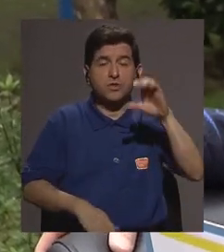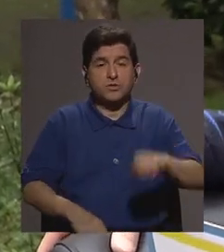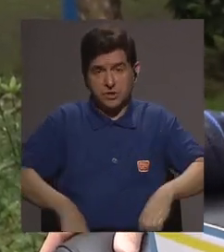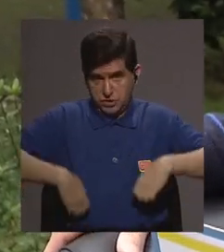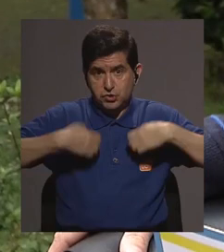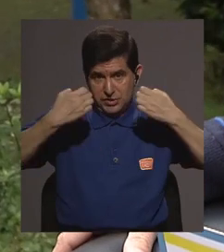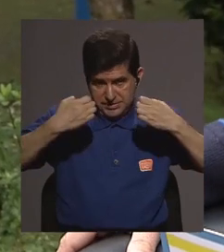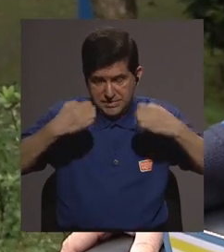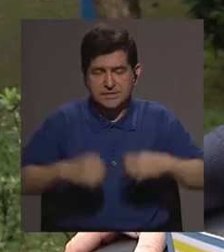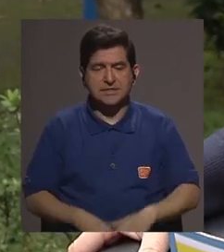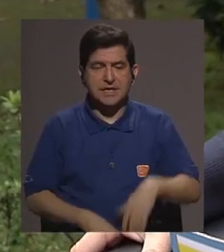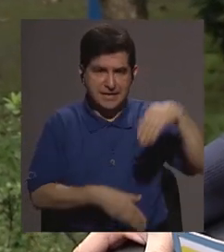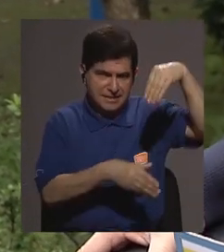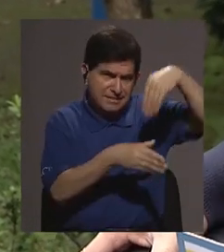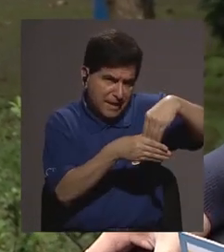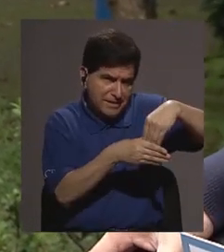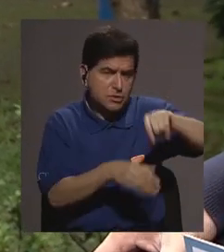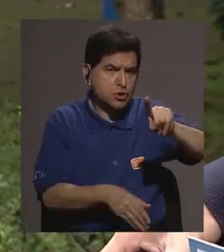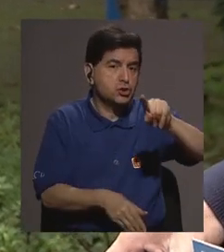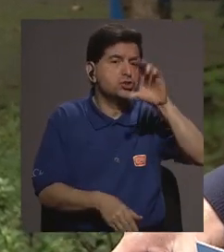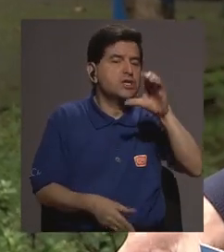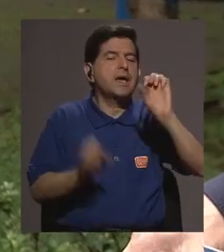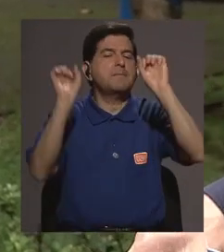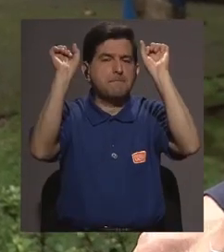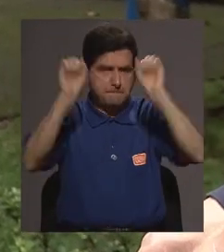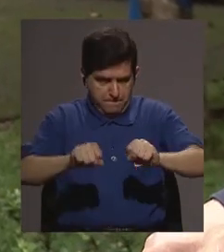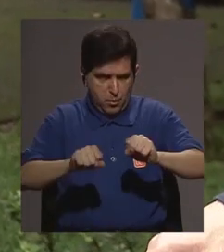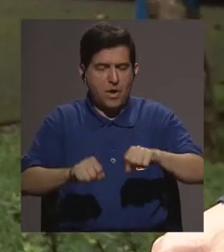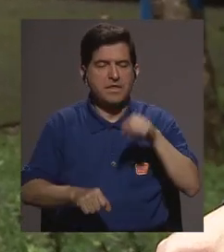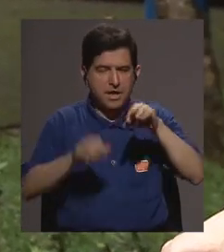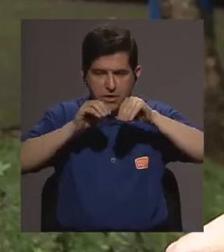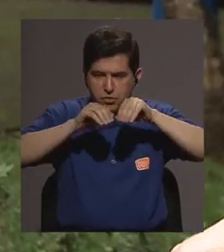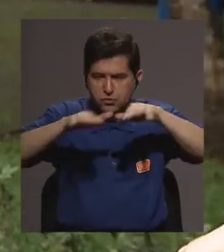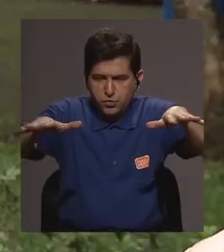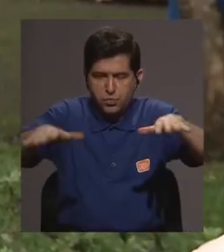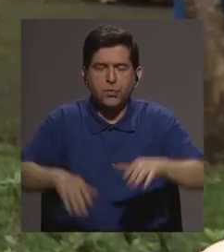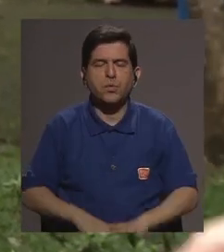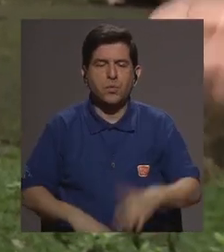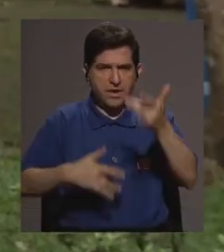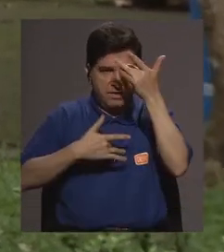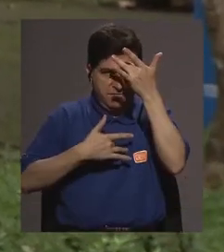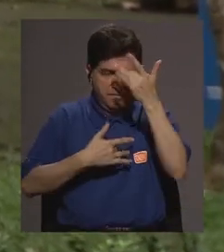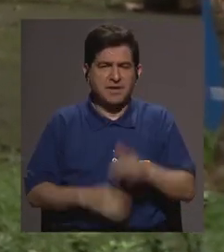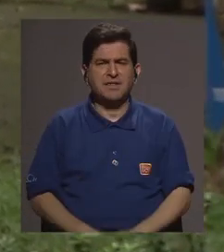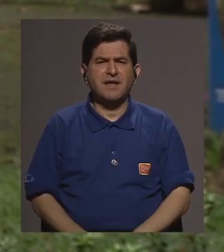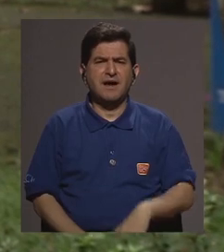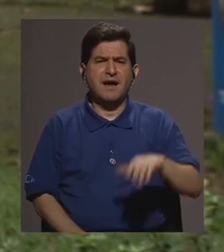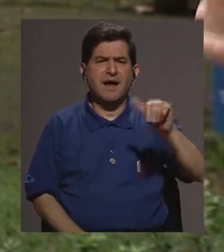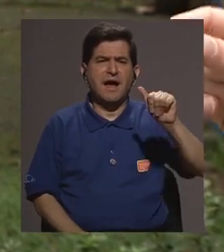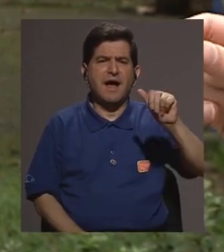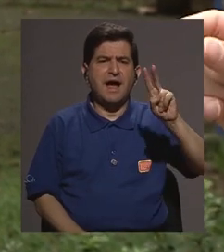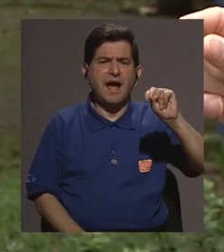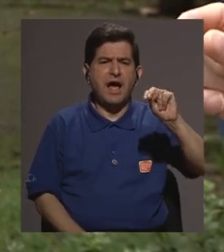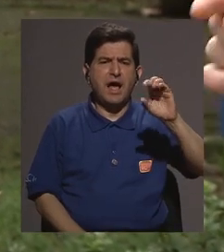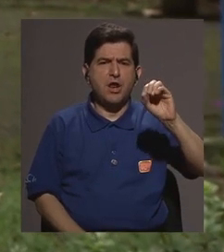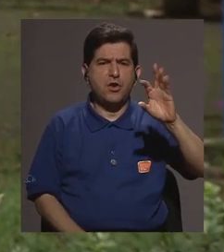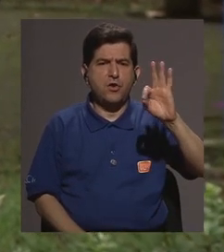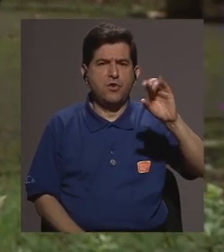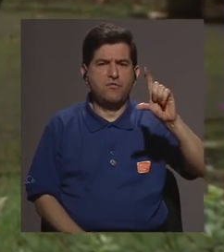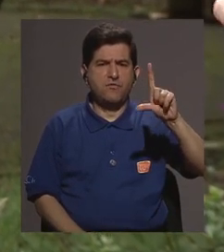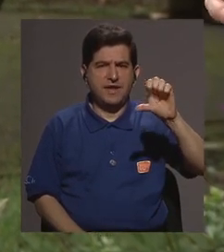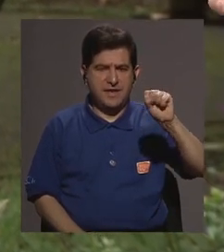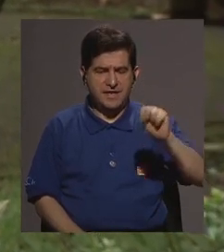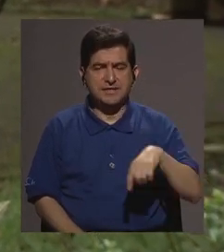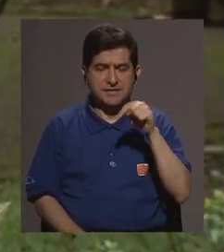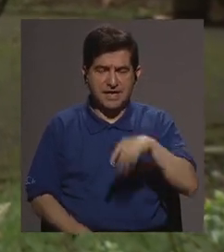tipos de anófiles y como unos 100 que pueden ser causantes de malaria Anófiles es el mosquito El mosquito El